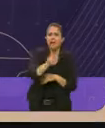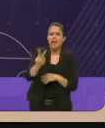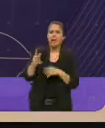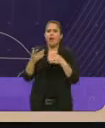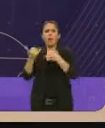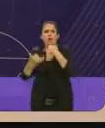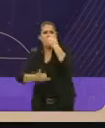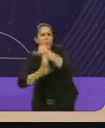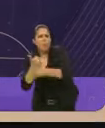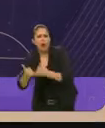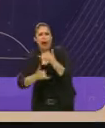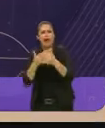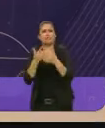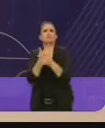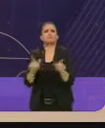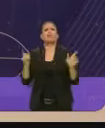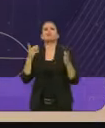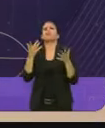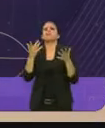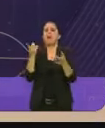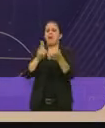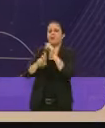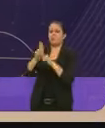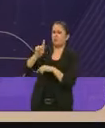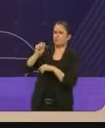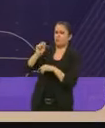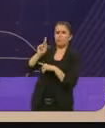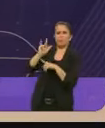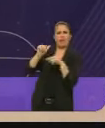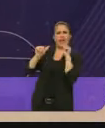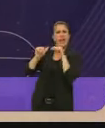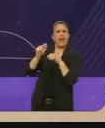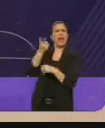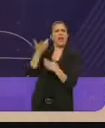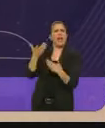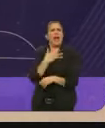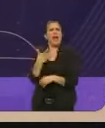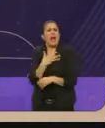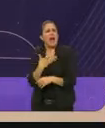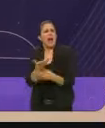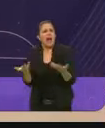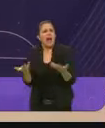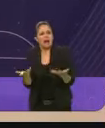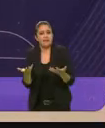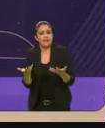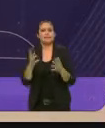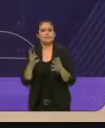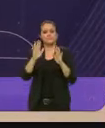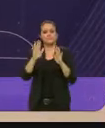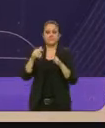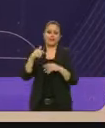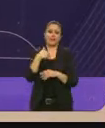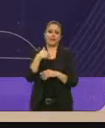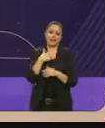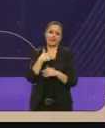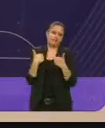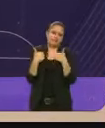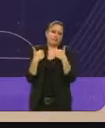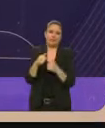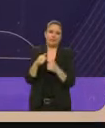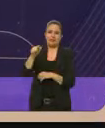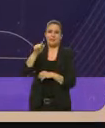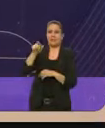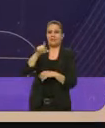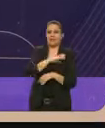internacional. Pero, ¿qué contiene una utopía? Por cierto, entiendo que el candidato